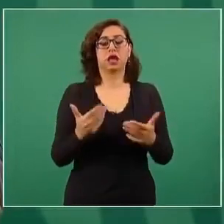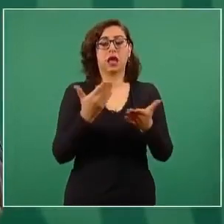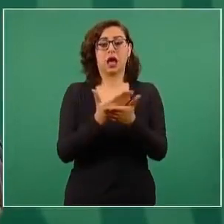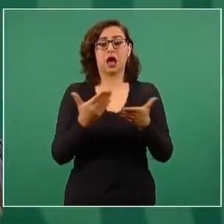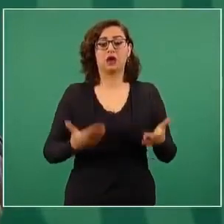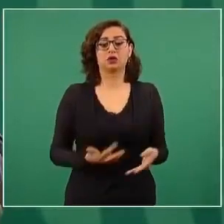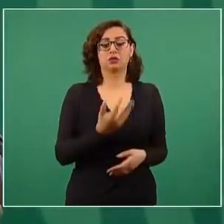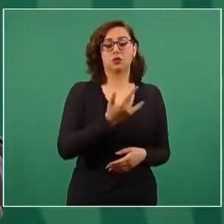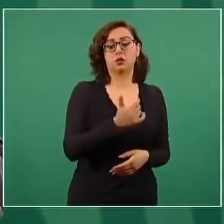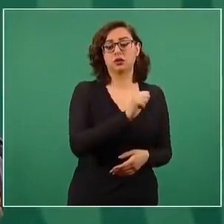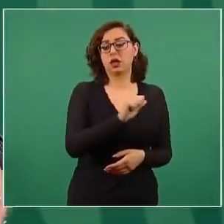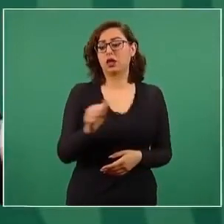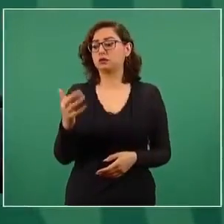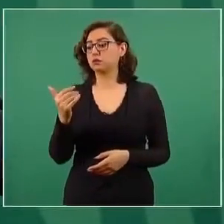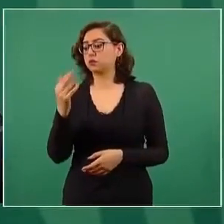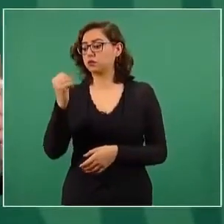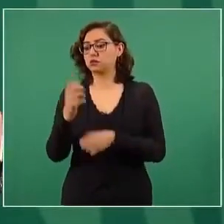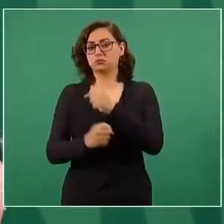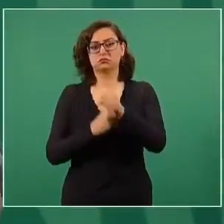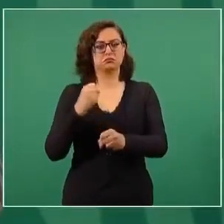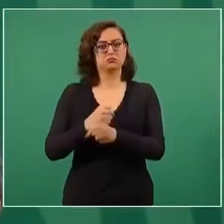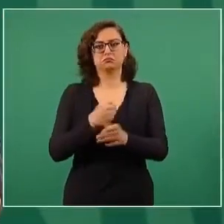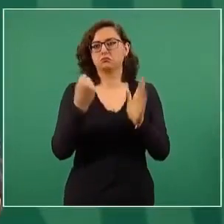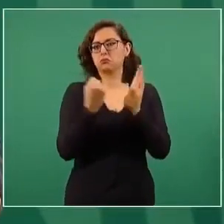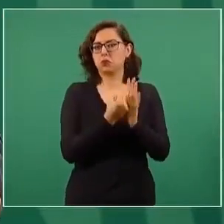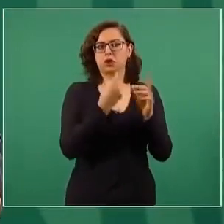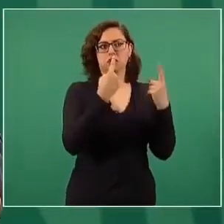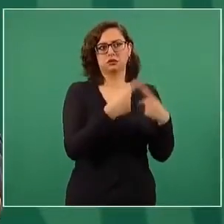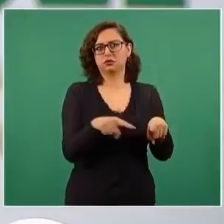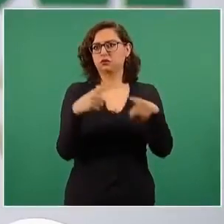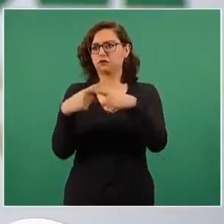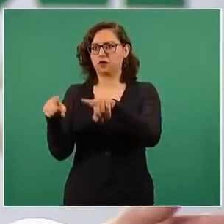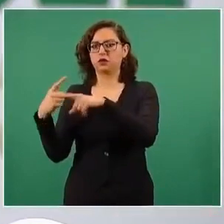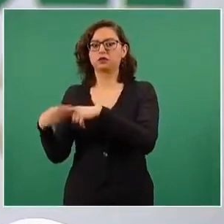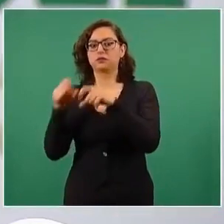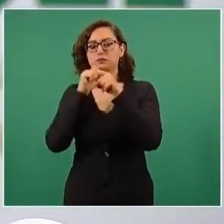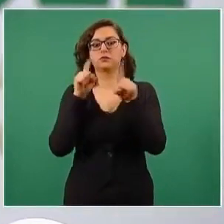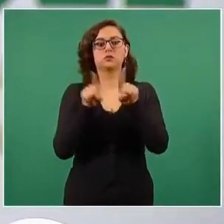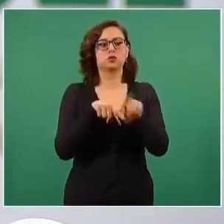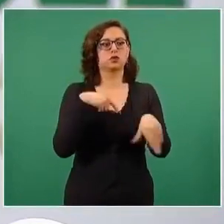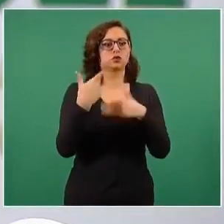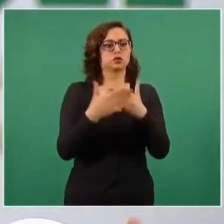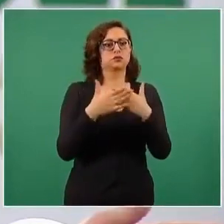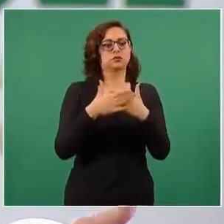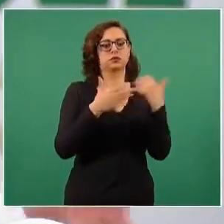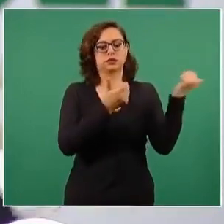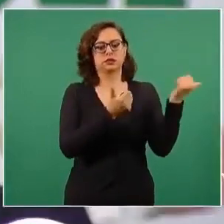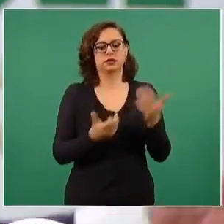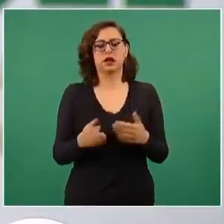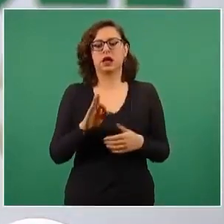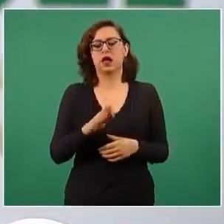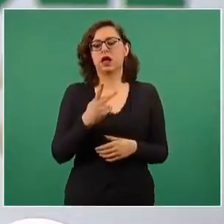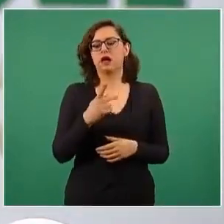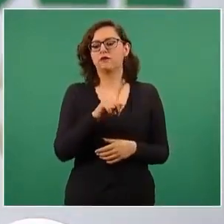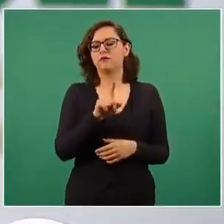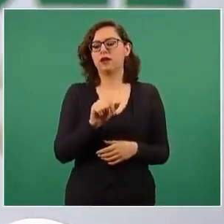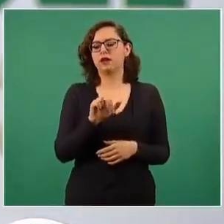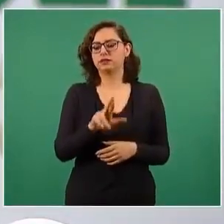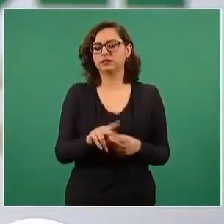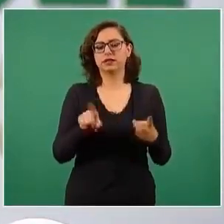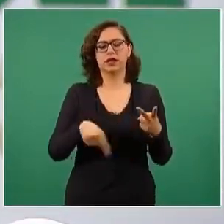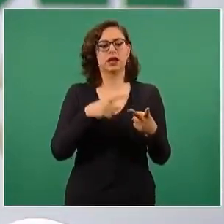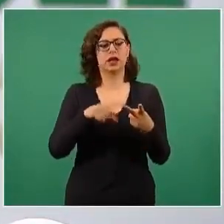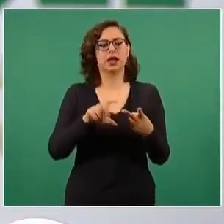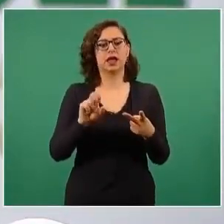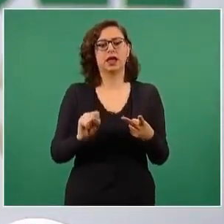todas se pueden utilizar. Tendremos un importante embarque de Pfizer, también de Sputnik y también en mayo,